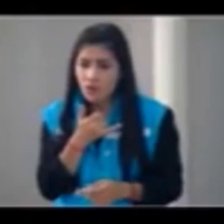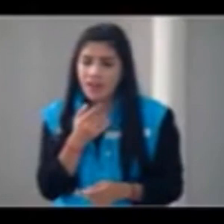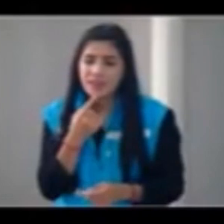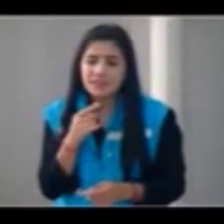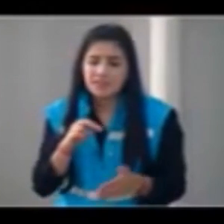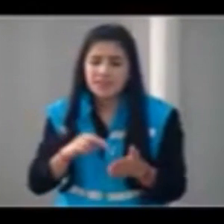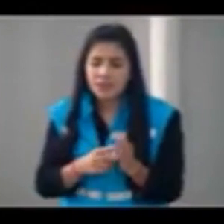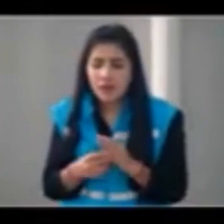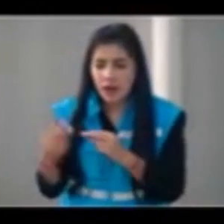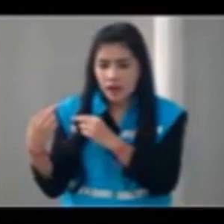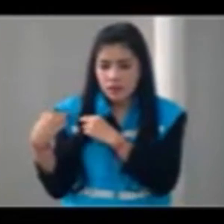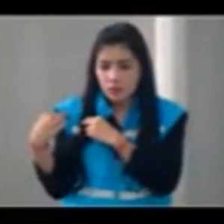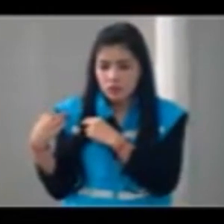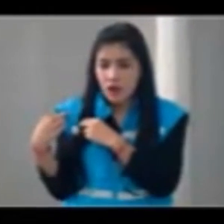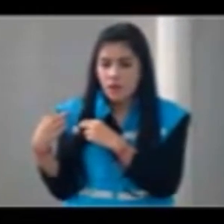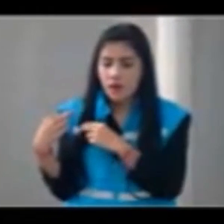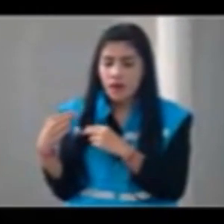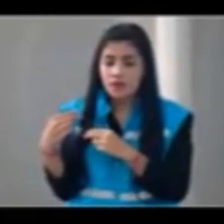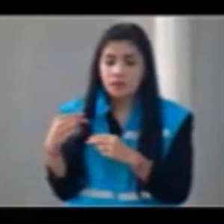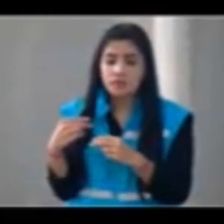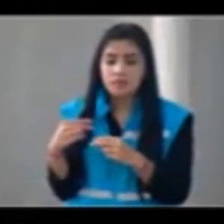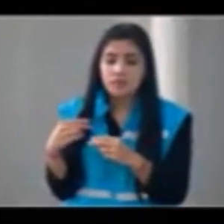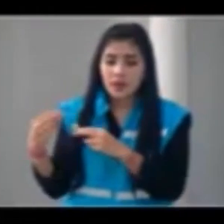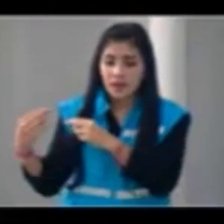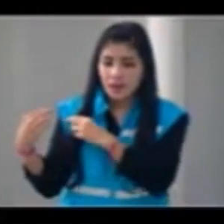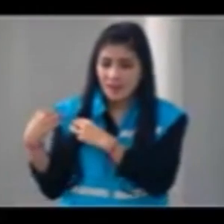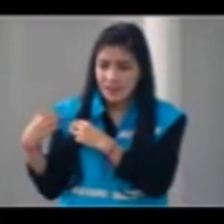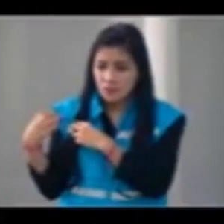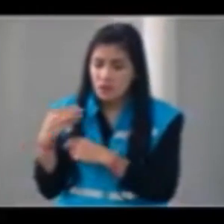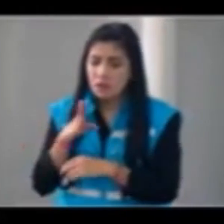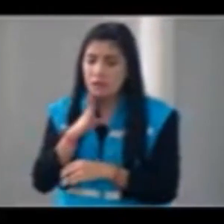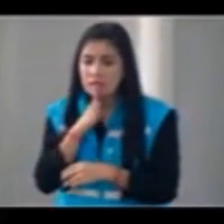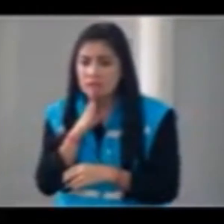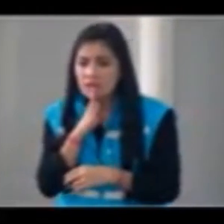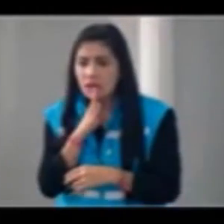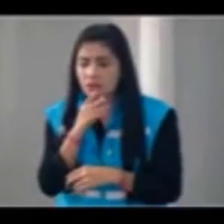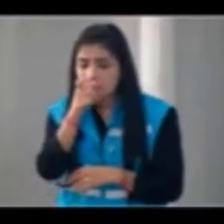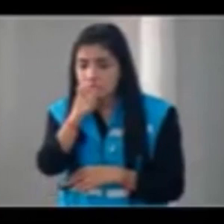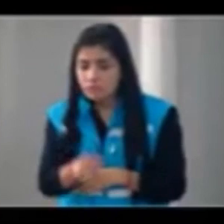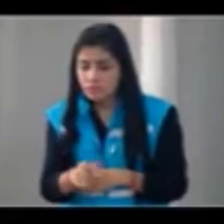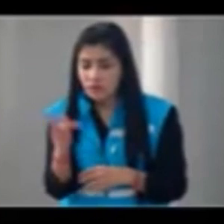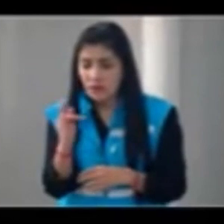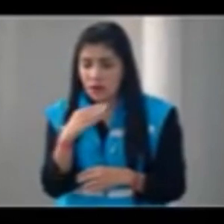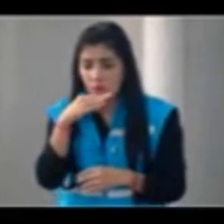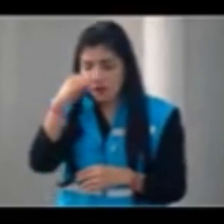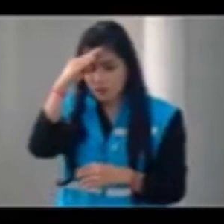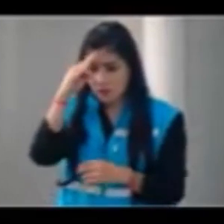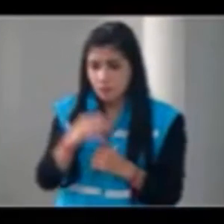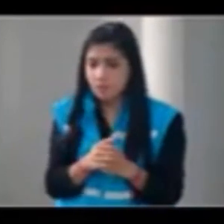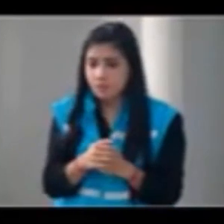embargo, dentro del canal existe un periodista contratado que se llama Juan Camilo Montoya y sus funciones especialmente diferentes